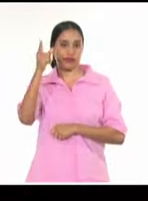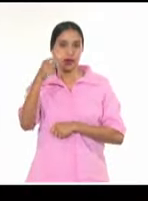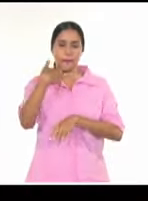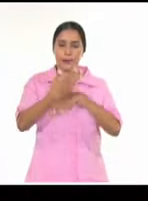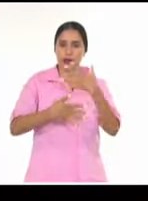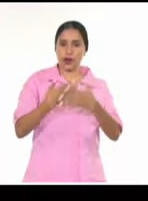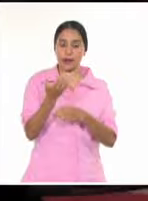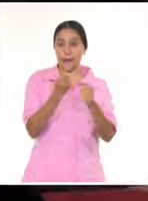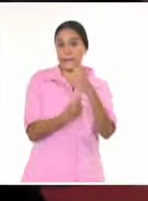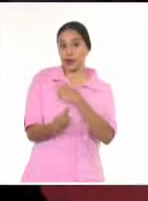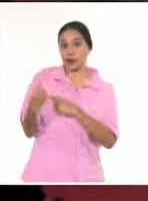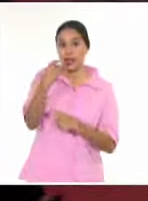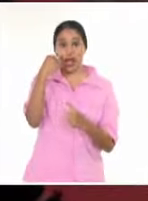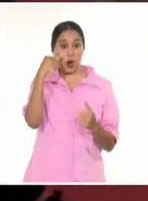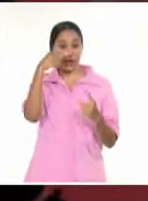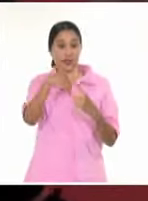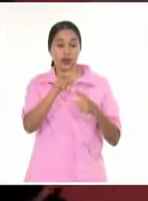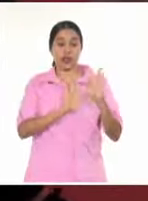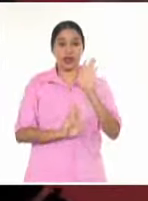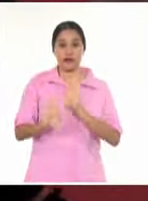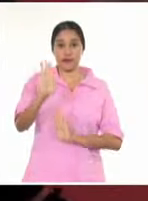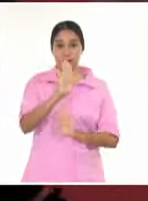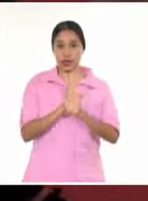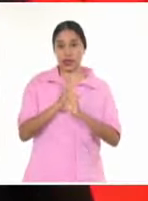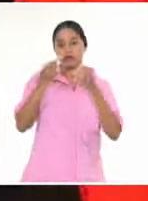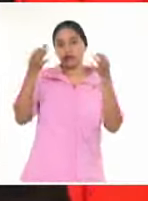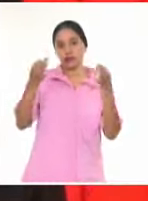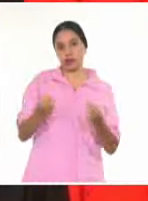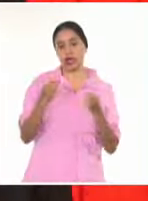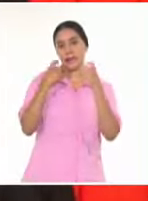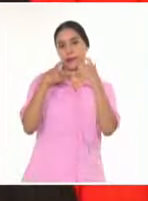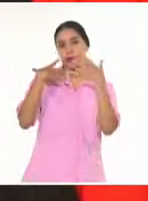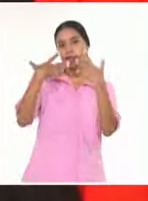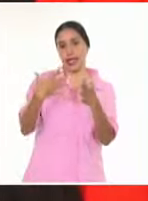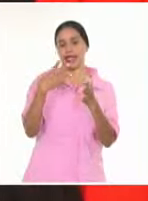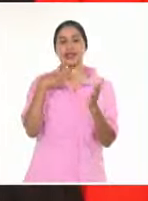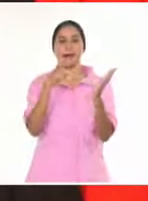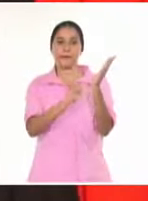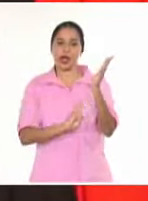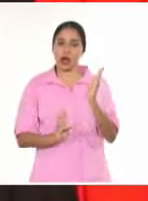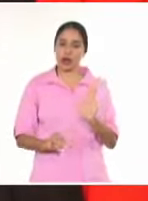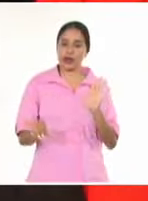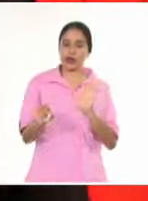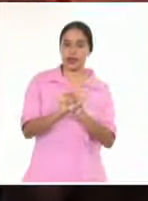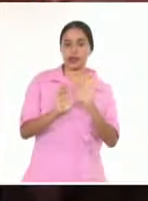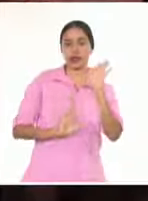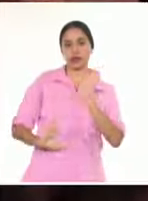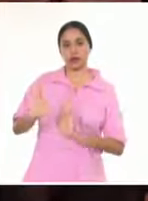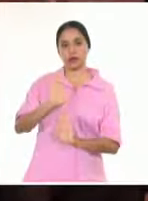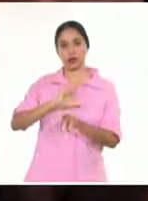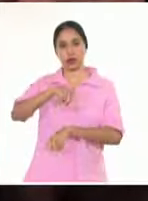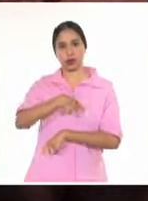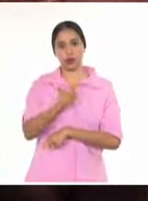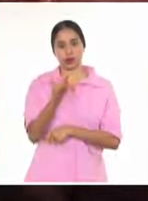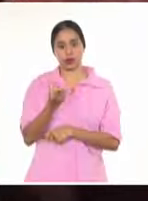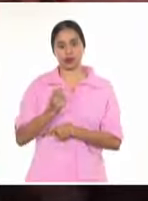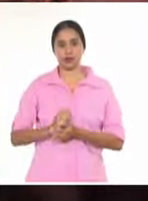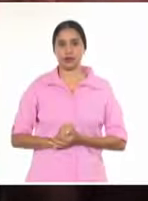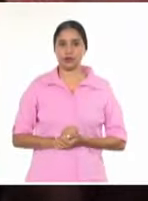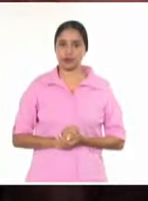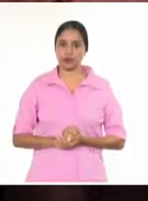prioridad defender lo realmente valioso en defensa de la identidad y la cultura. En Camagüey,